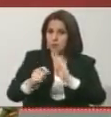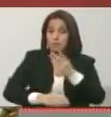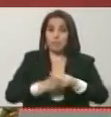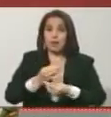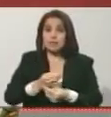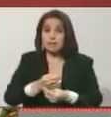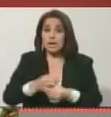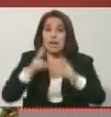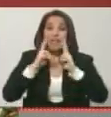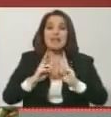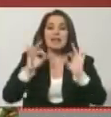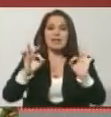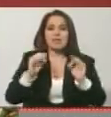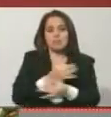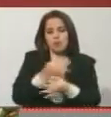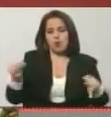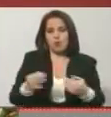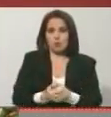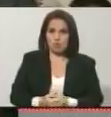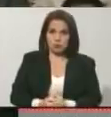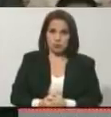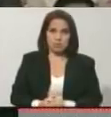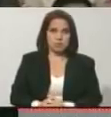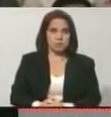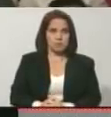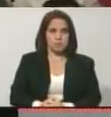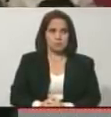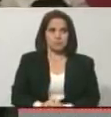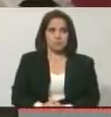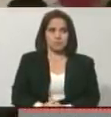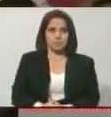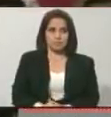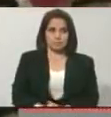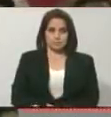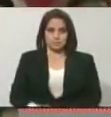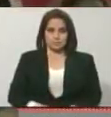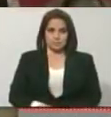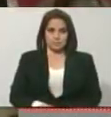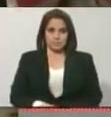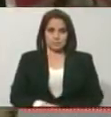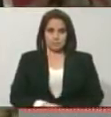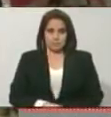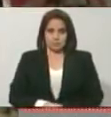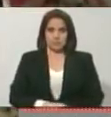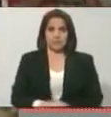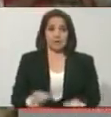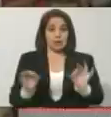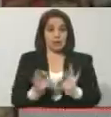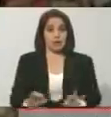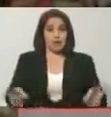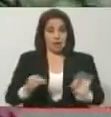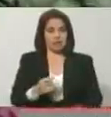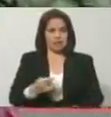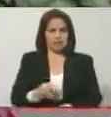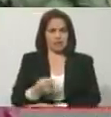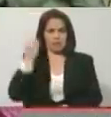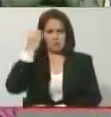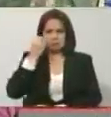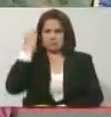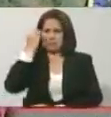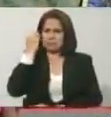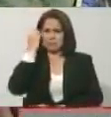Asamblea Nacional. Nadie debe extrañarse. Nadie debe extrañarse y nosotros en verdad